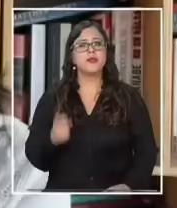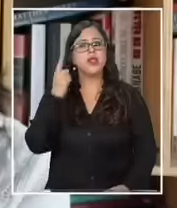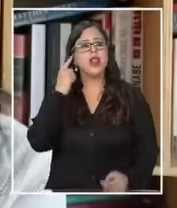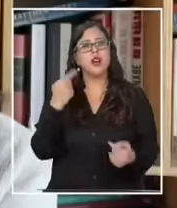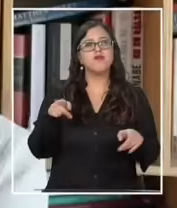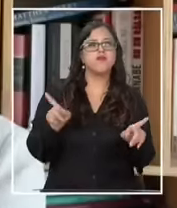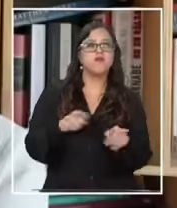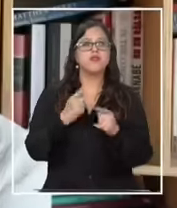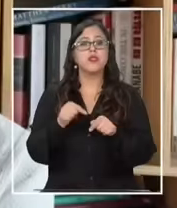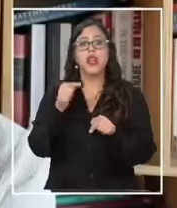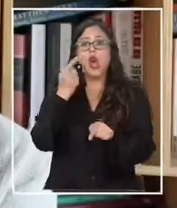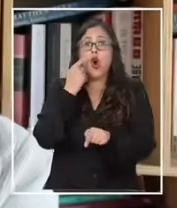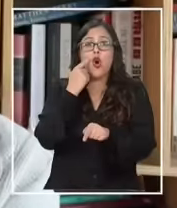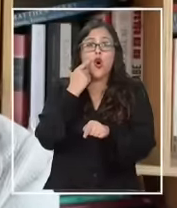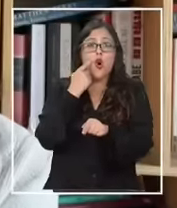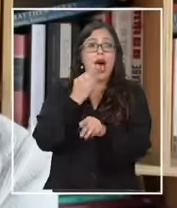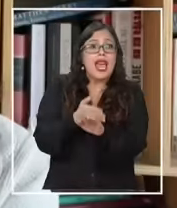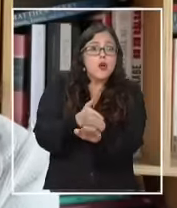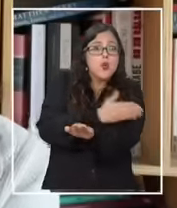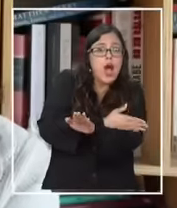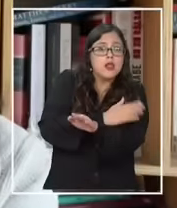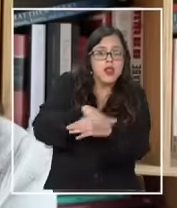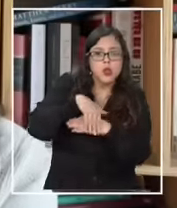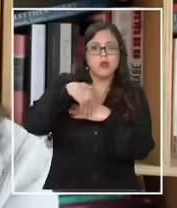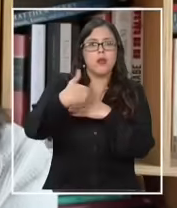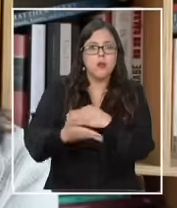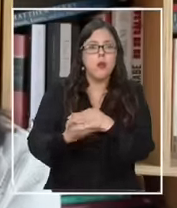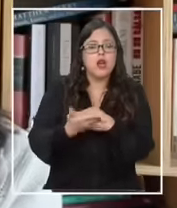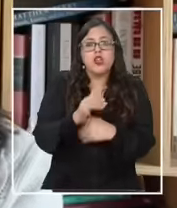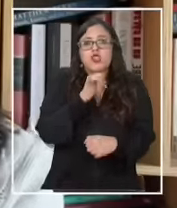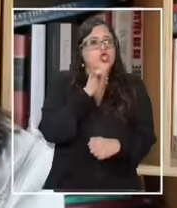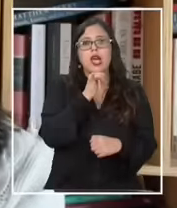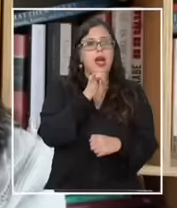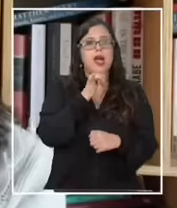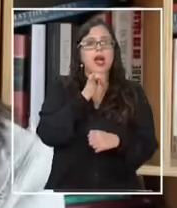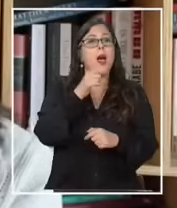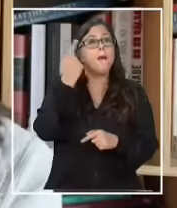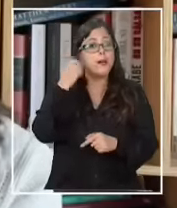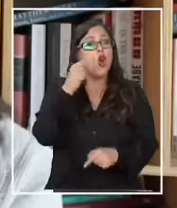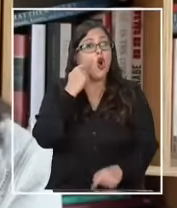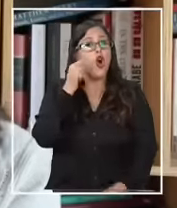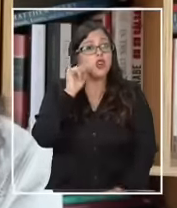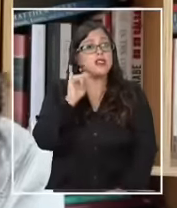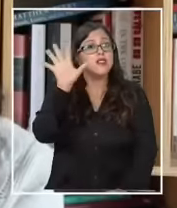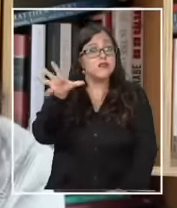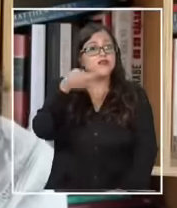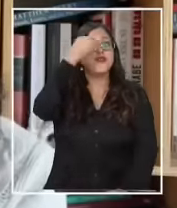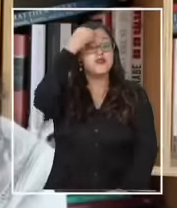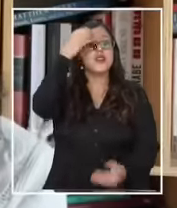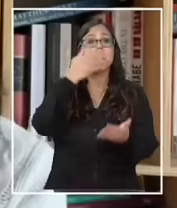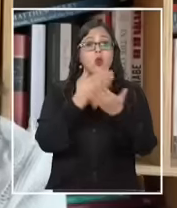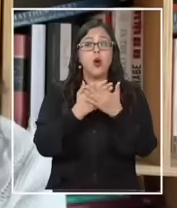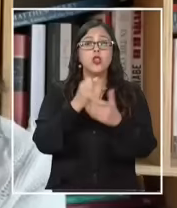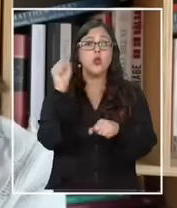no sé si hay un antes y un después en el cine musical de Gris pero sí hay que tomar en cuenta cuando la alquimia de una película representa